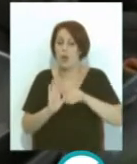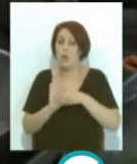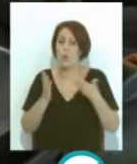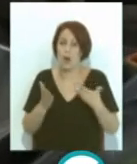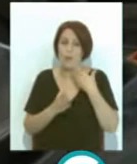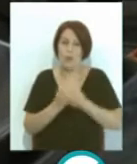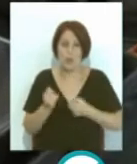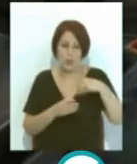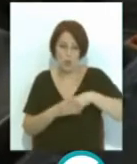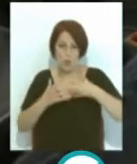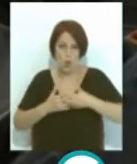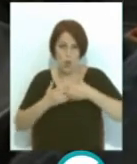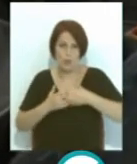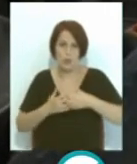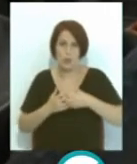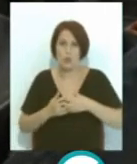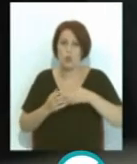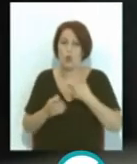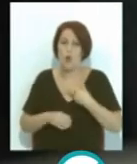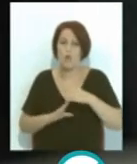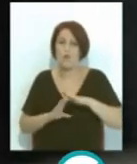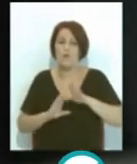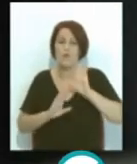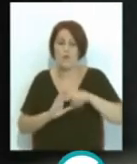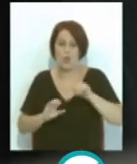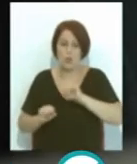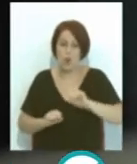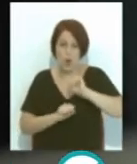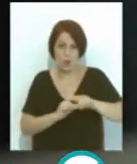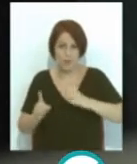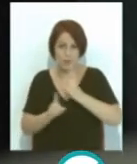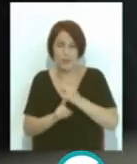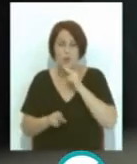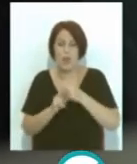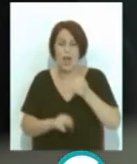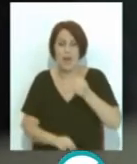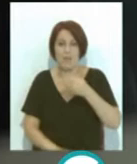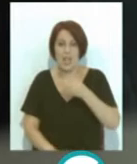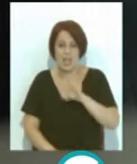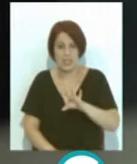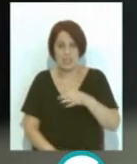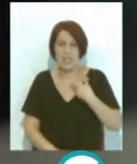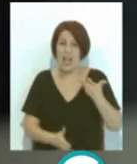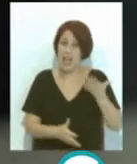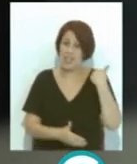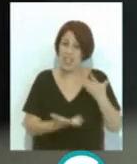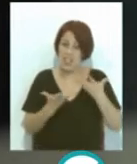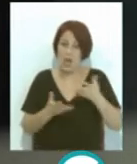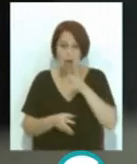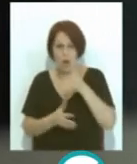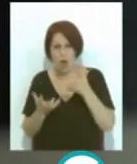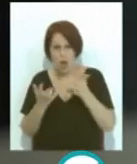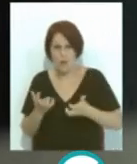fallo en el funcionamiento del sistema antibloqueo de frenos ABS que pasa a considerarse una falta grave y no leve como antes